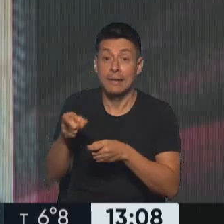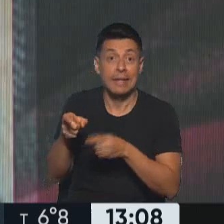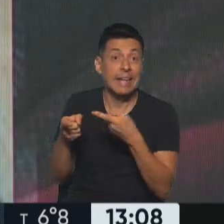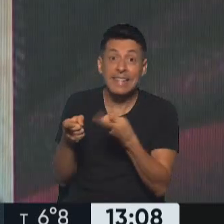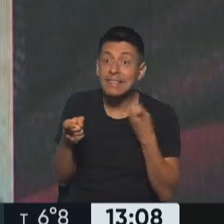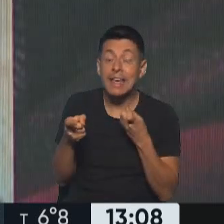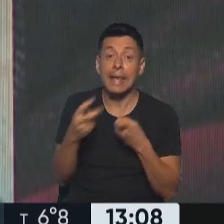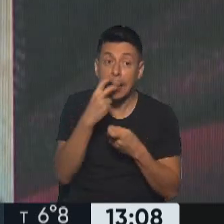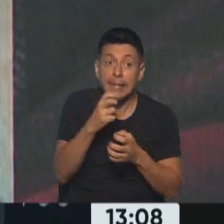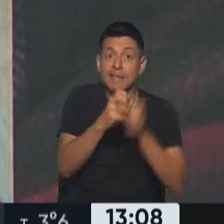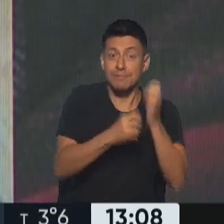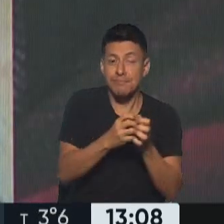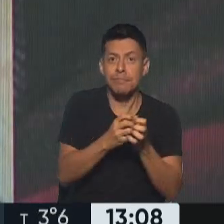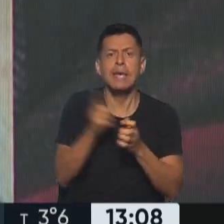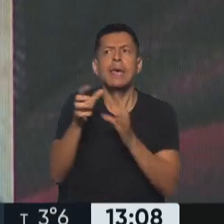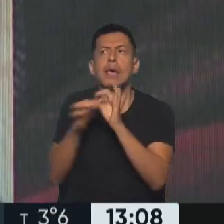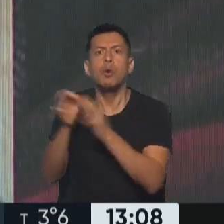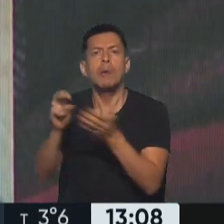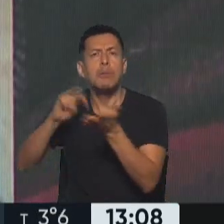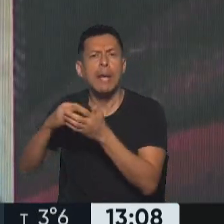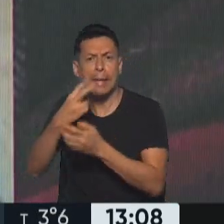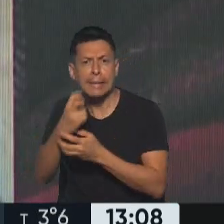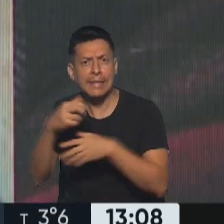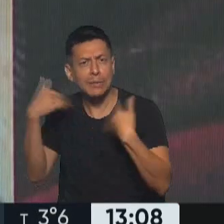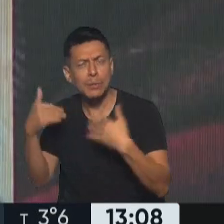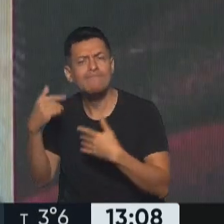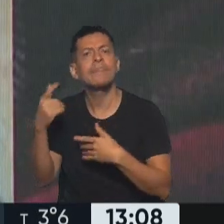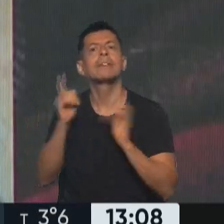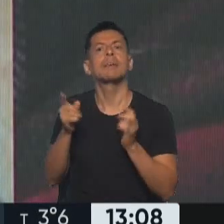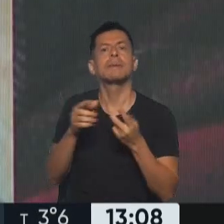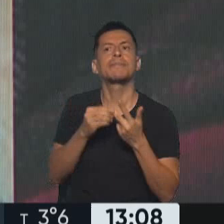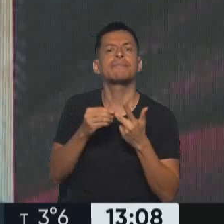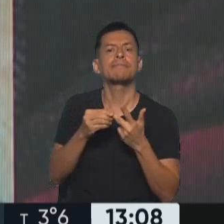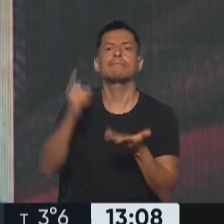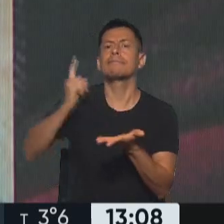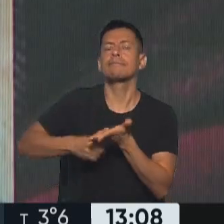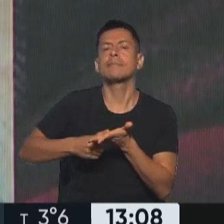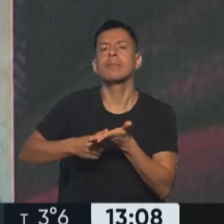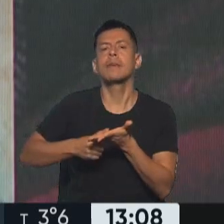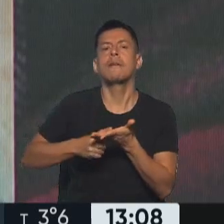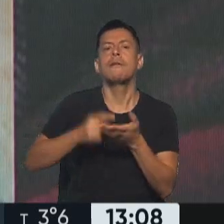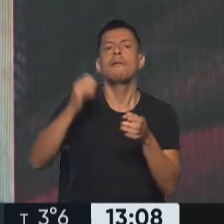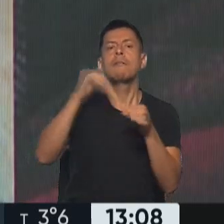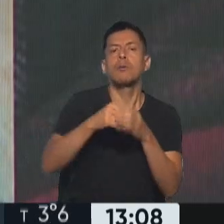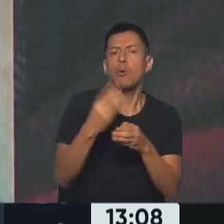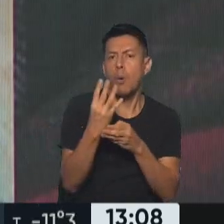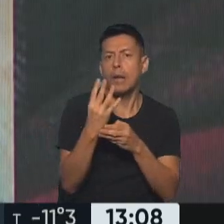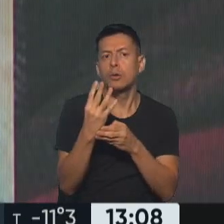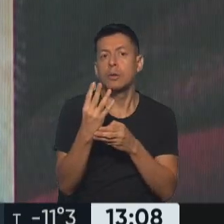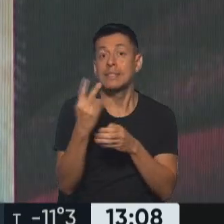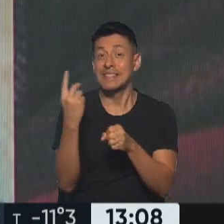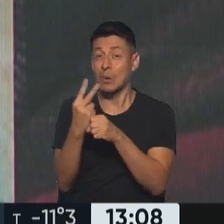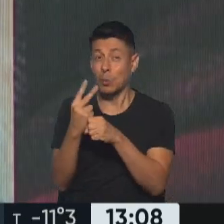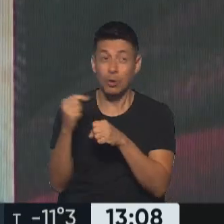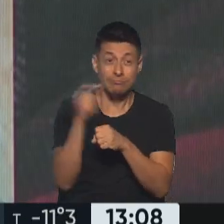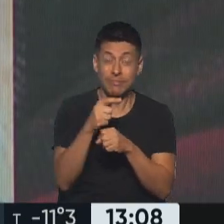los problemas energéticos de Europa. Y también, por ejemplo, el bloqueo de cuatro bancos, entre ellos el segundo más importante de